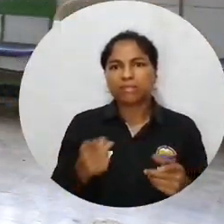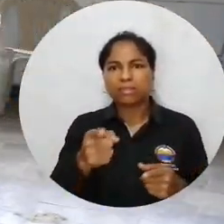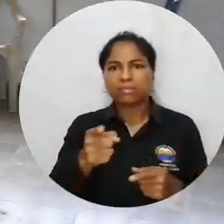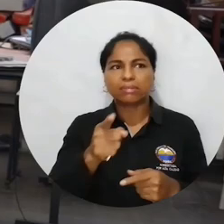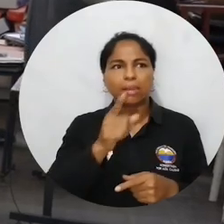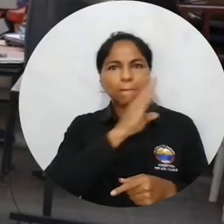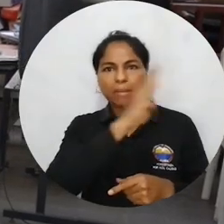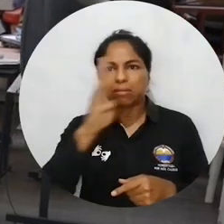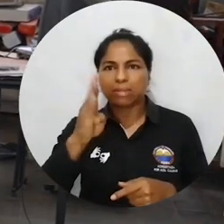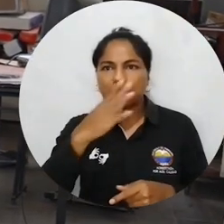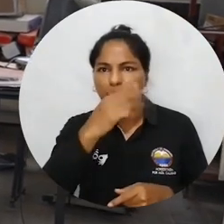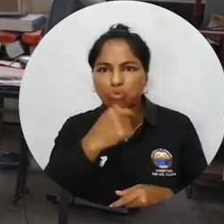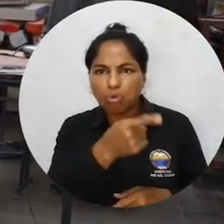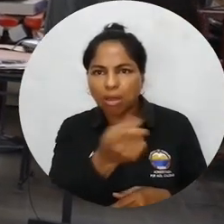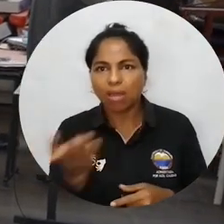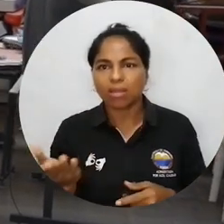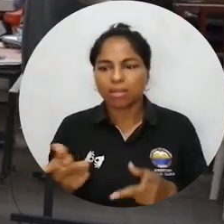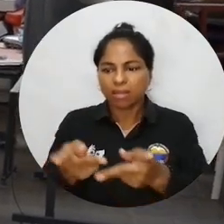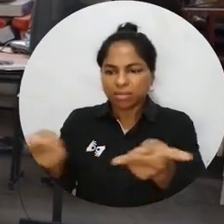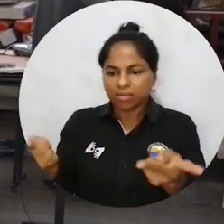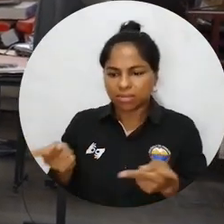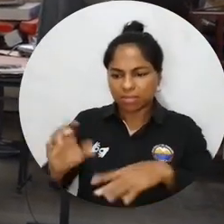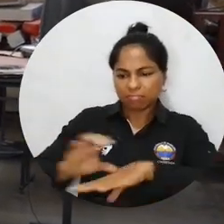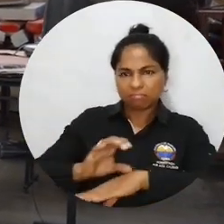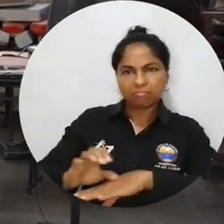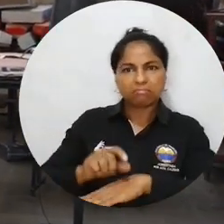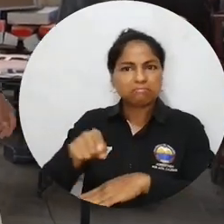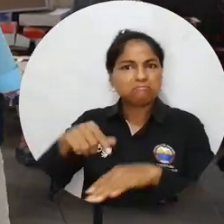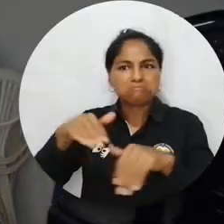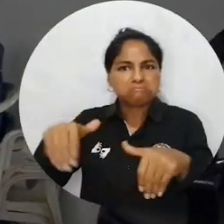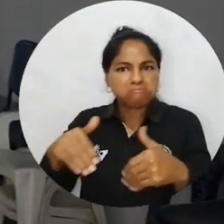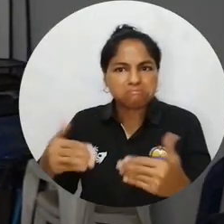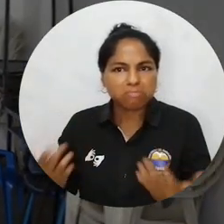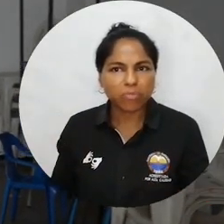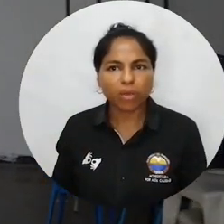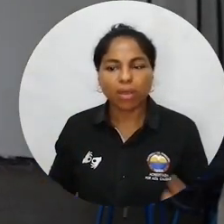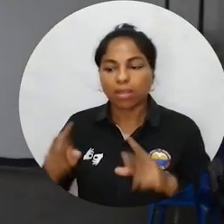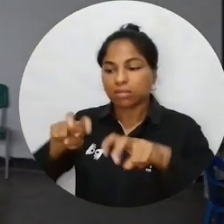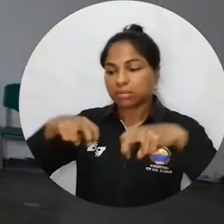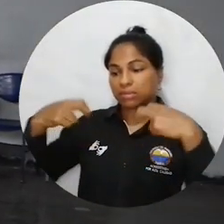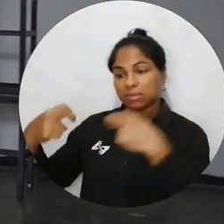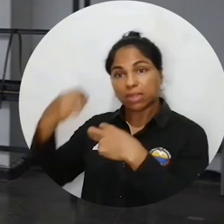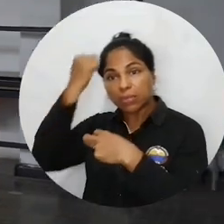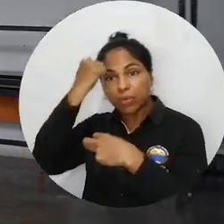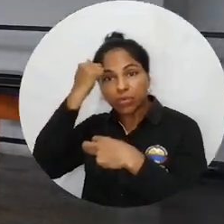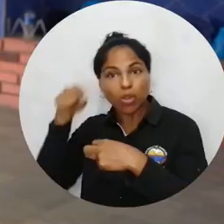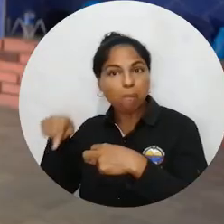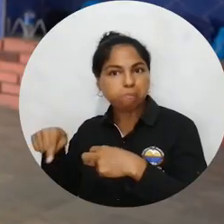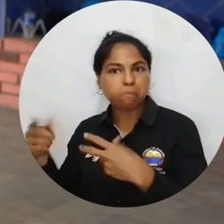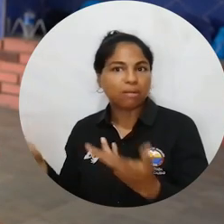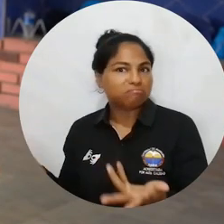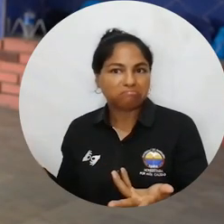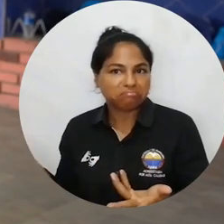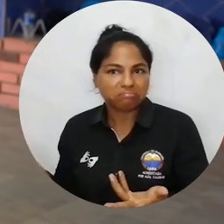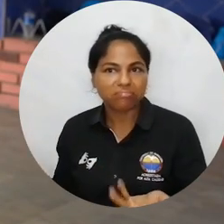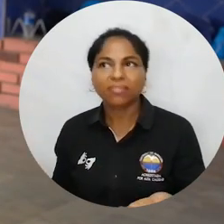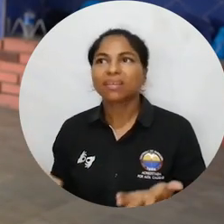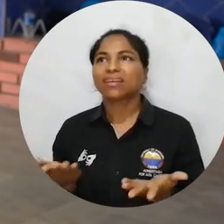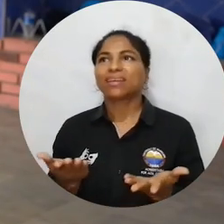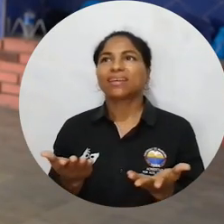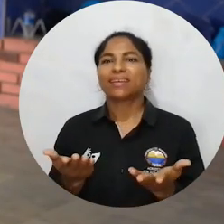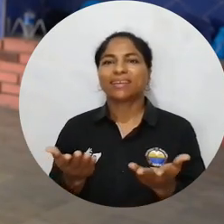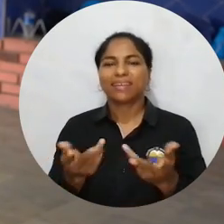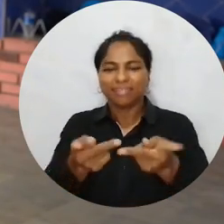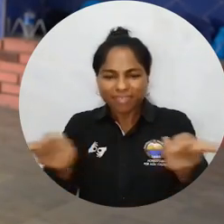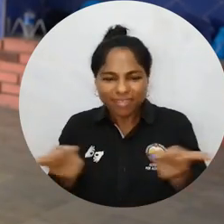recuperar. No puede ser que la normal no tenga biblioteca, que la sala de informática sea transformada básicamente en un salón de clase, que los profesores no tengan las mejores condiciones para